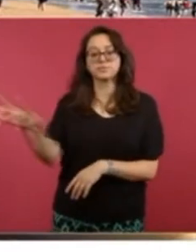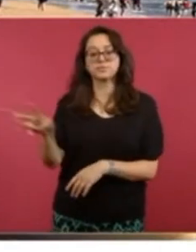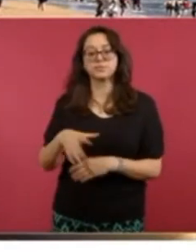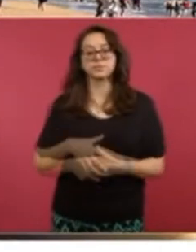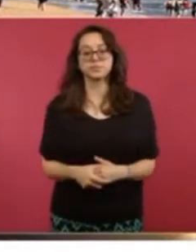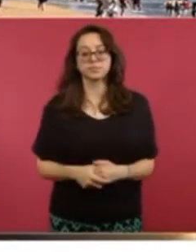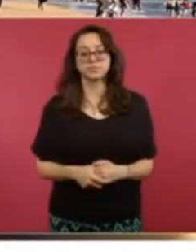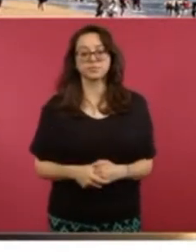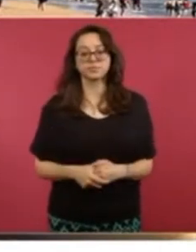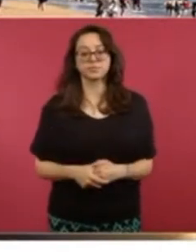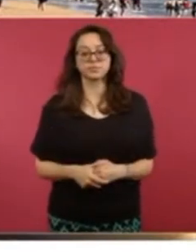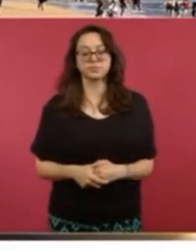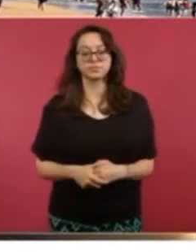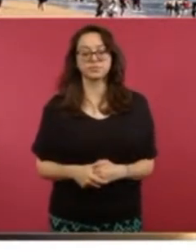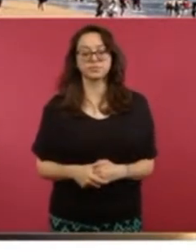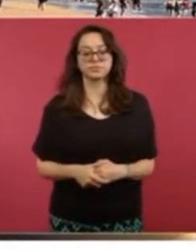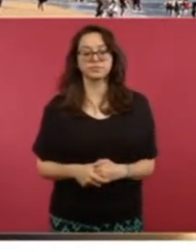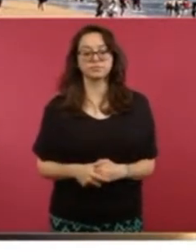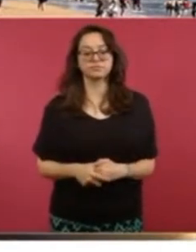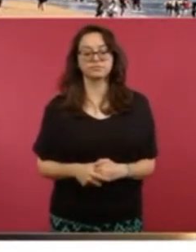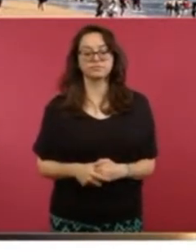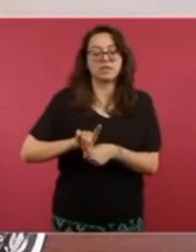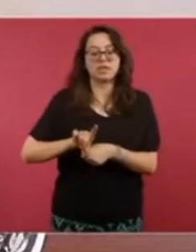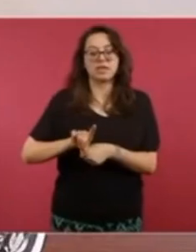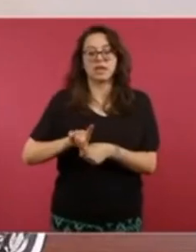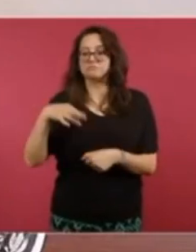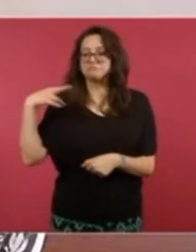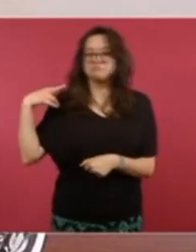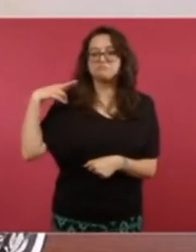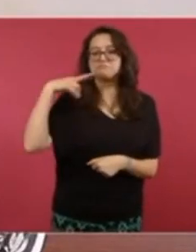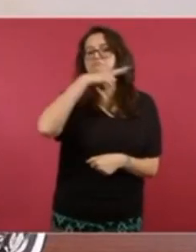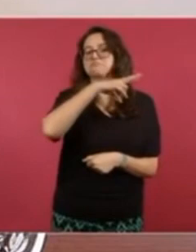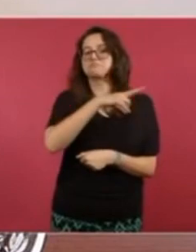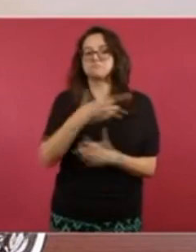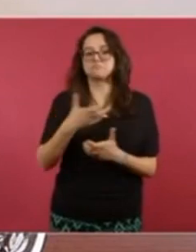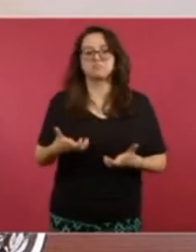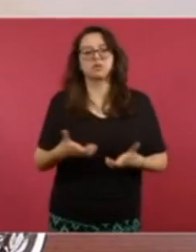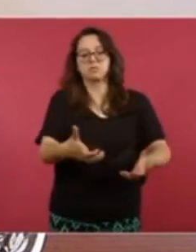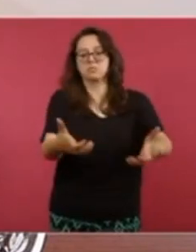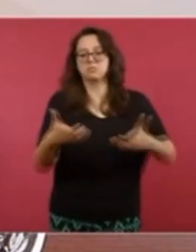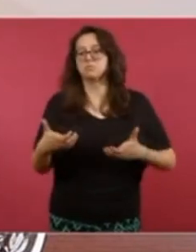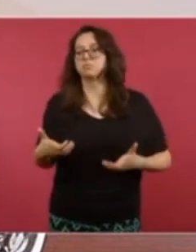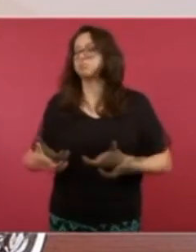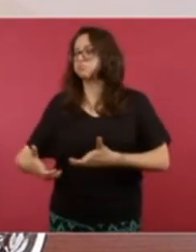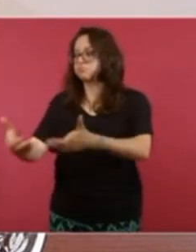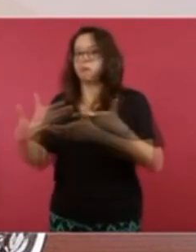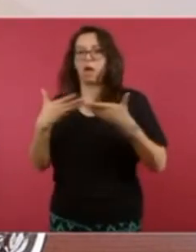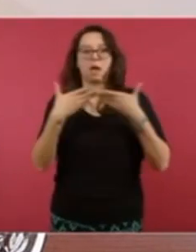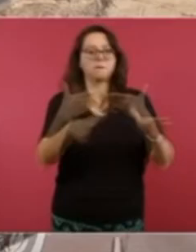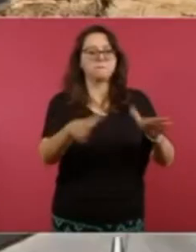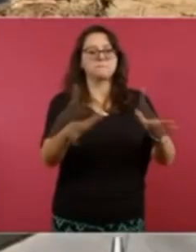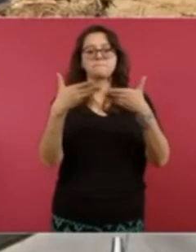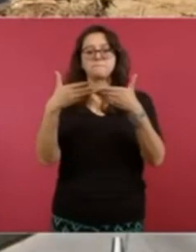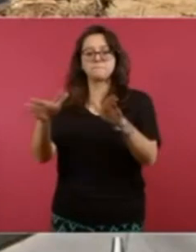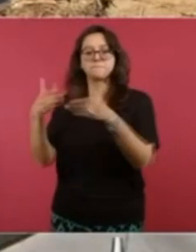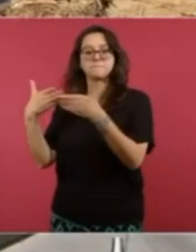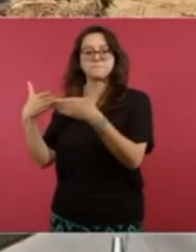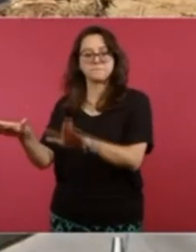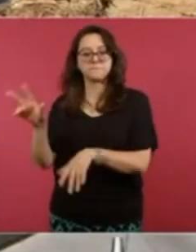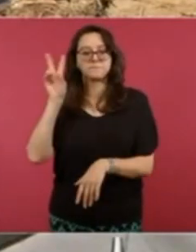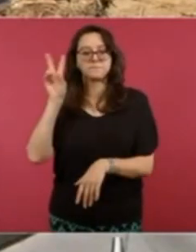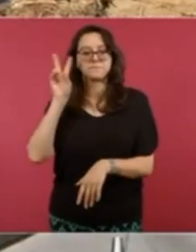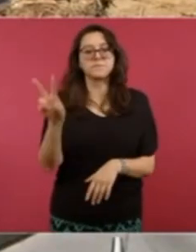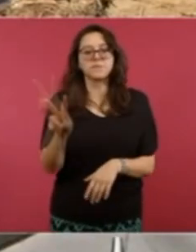que día con día ha ido aumentando. La mandataria estatal aseguró que Acapulco cuenta con la infraestructura necesaria